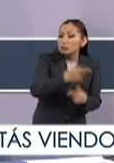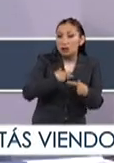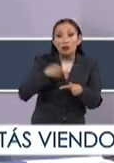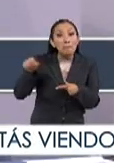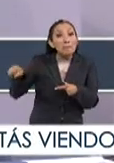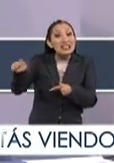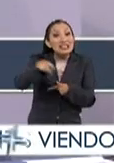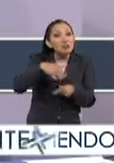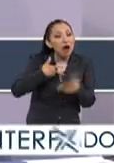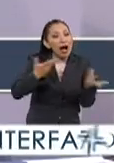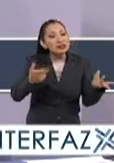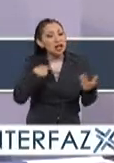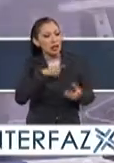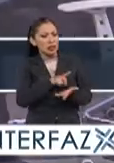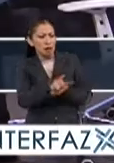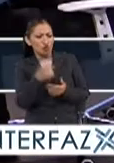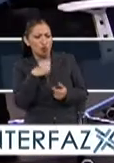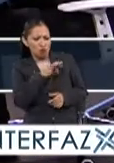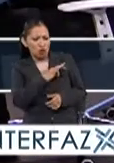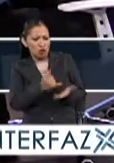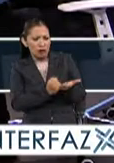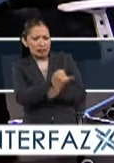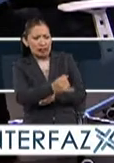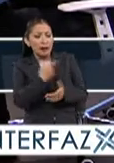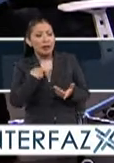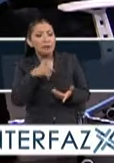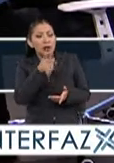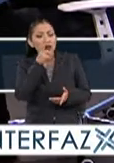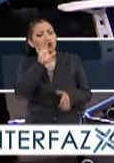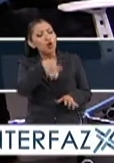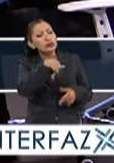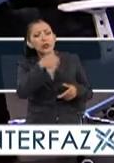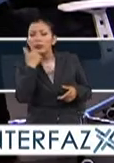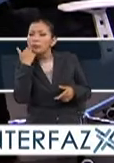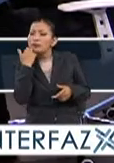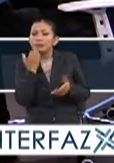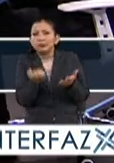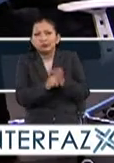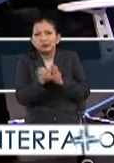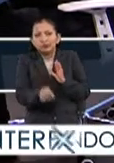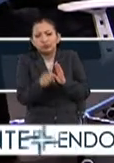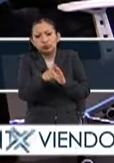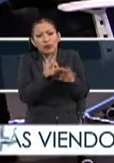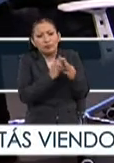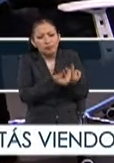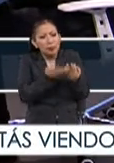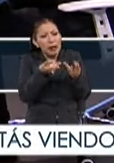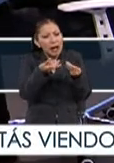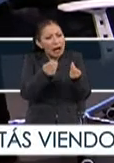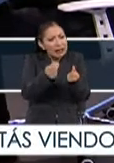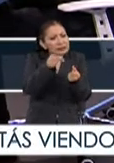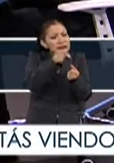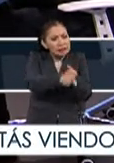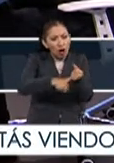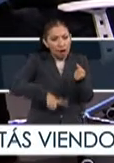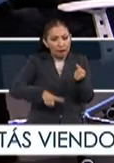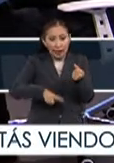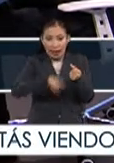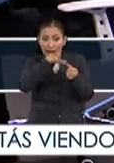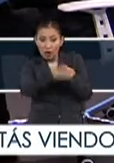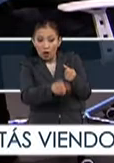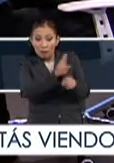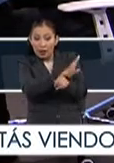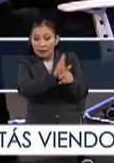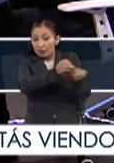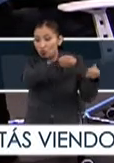ciudadanía ya sepa ejercer sus derechos, pero que sepa decir, oye, yo quiero que la forma de costos del gobierno y